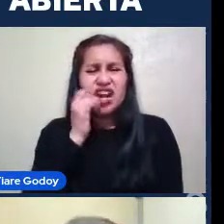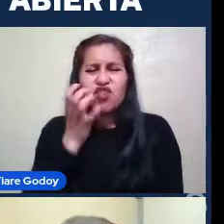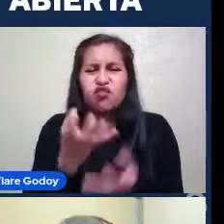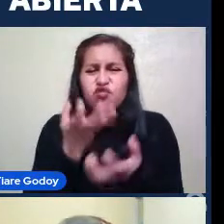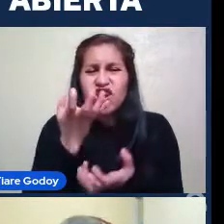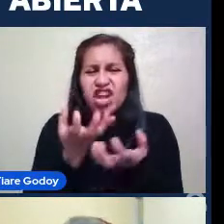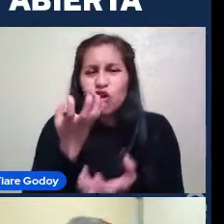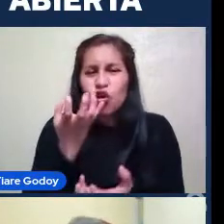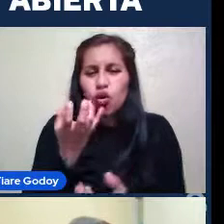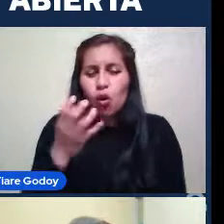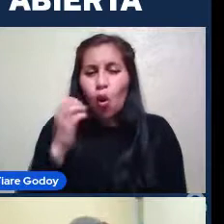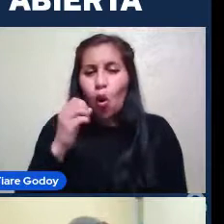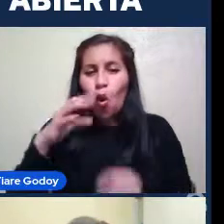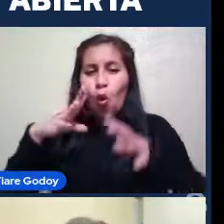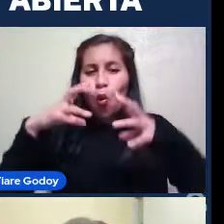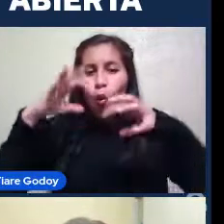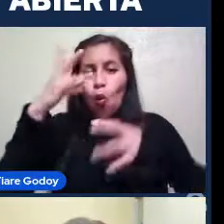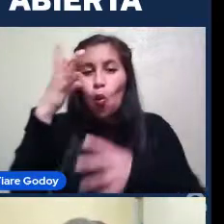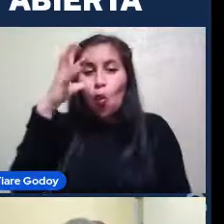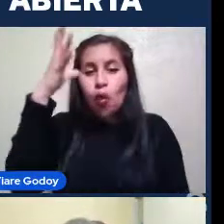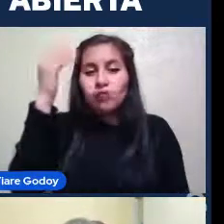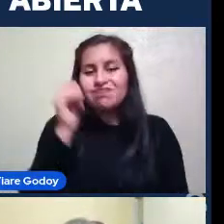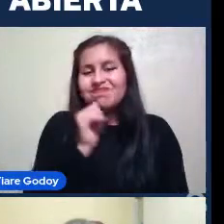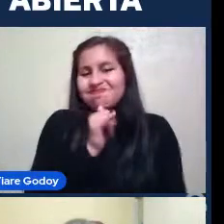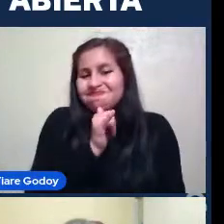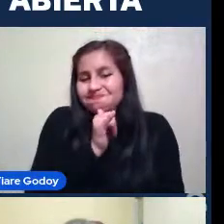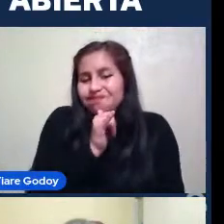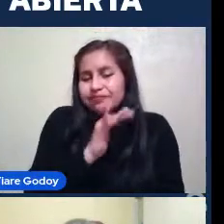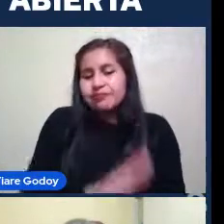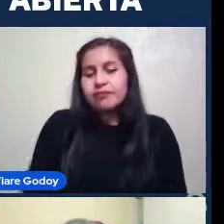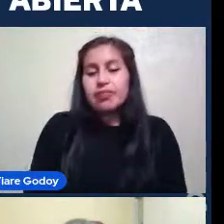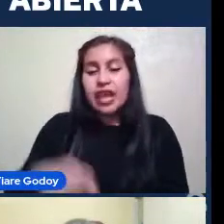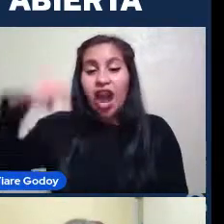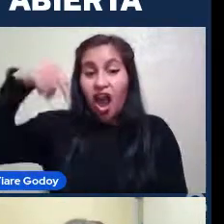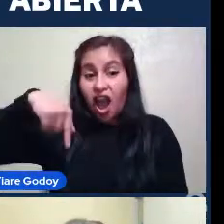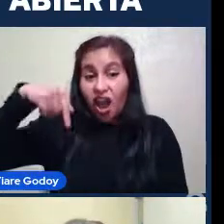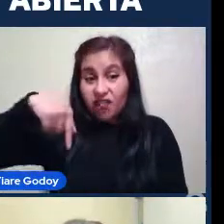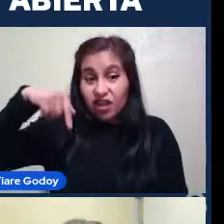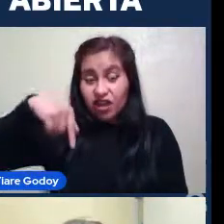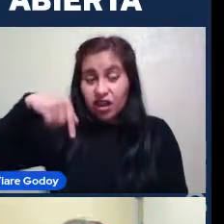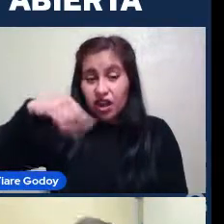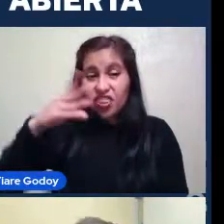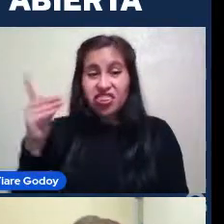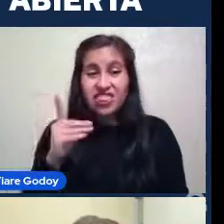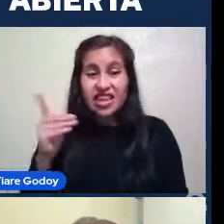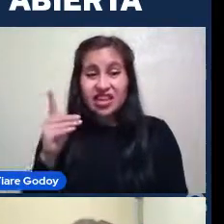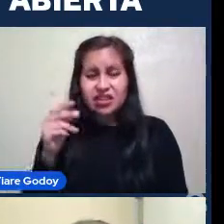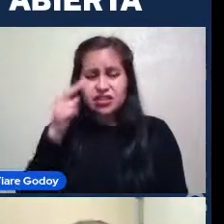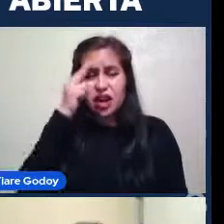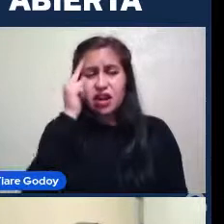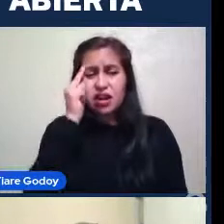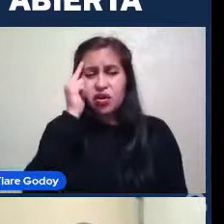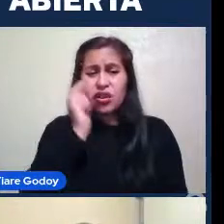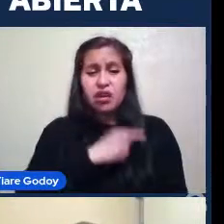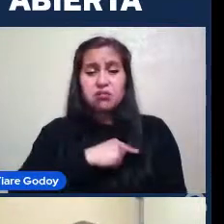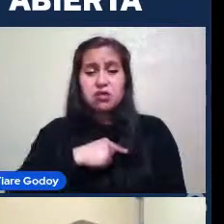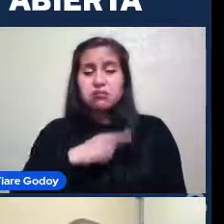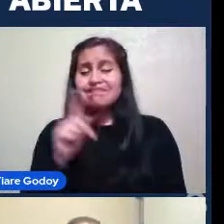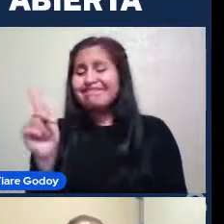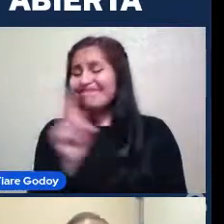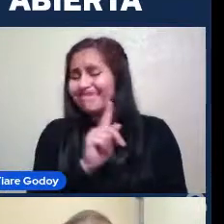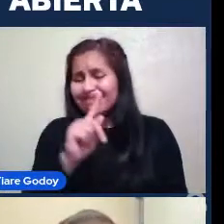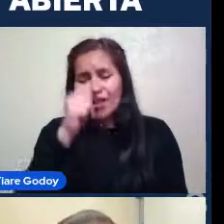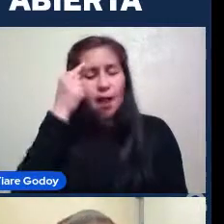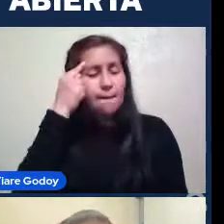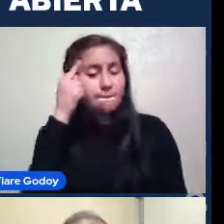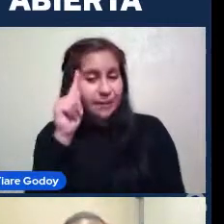humo Algo así Y la galaxia De abajo A la derecha No recuerdo Que nombre tiene Pero también Podemos ver Que está en